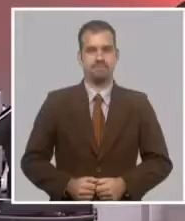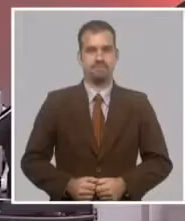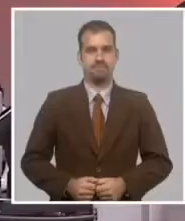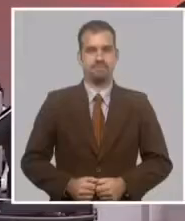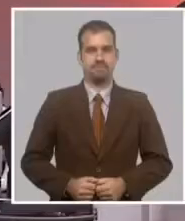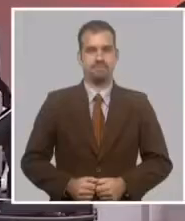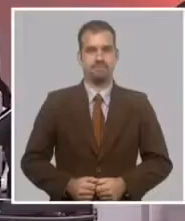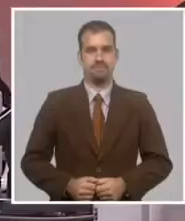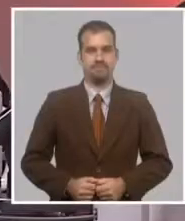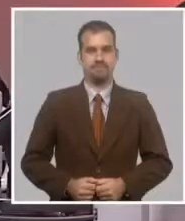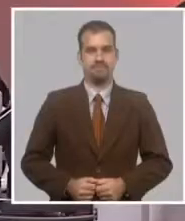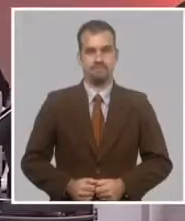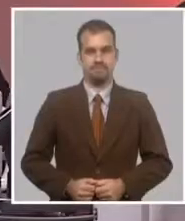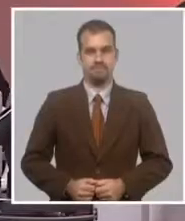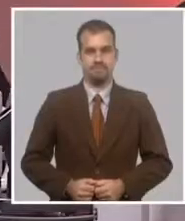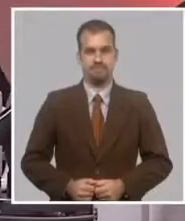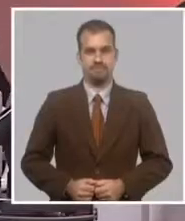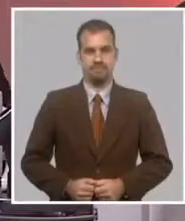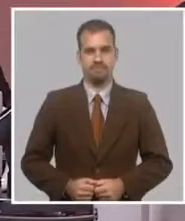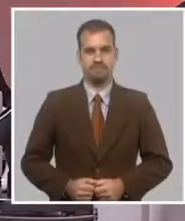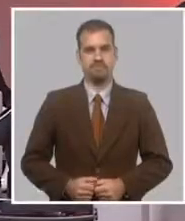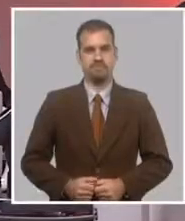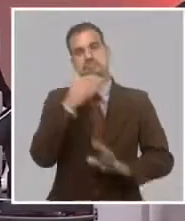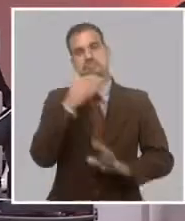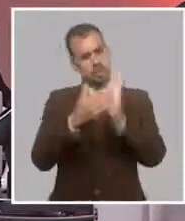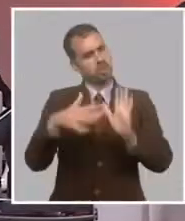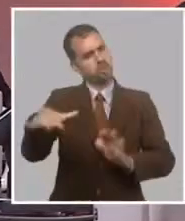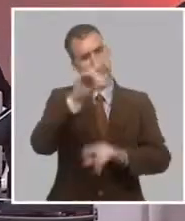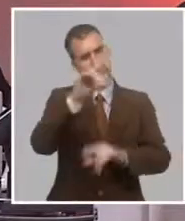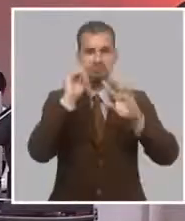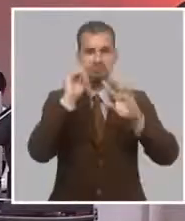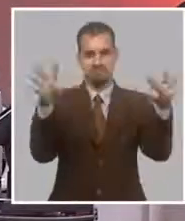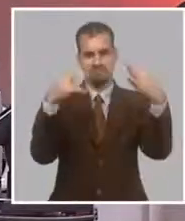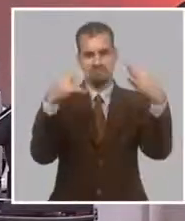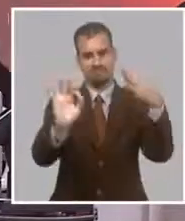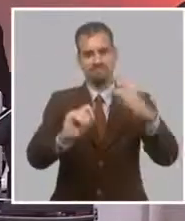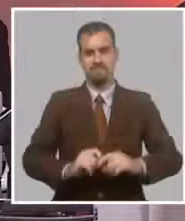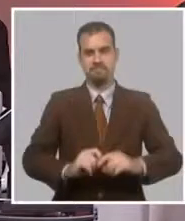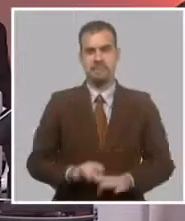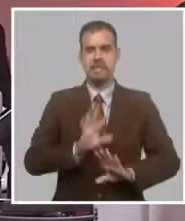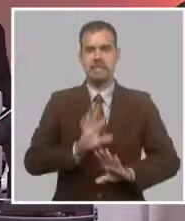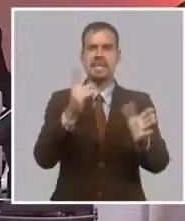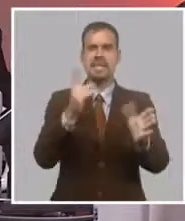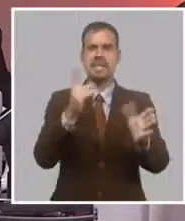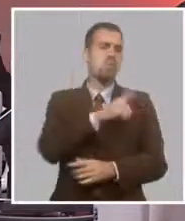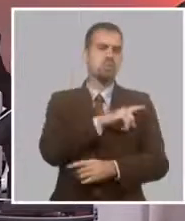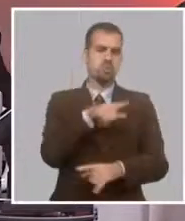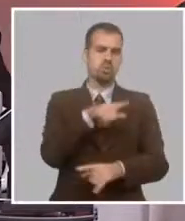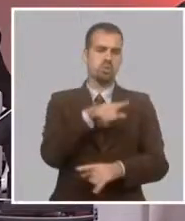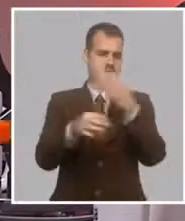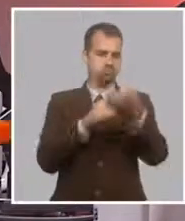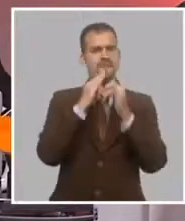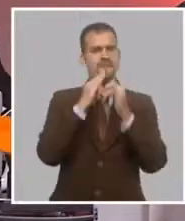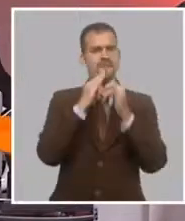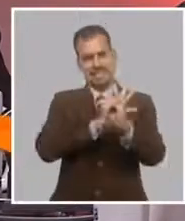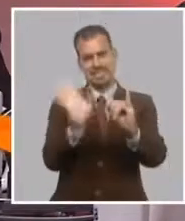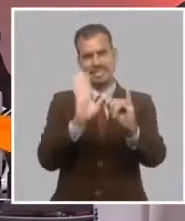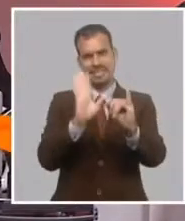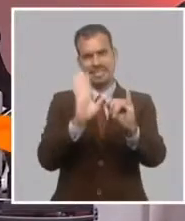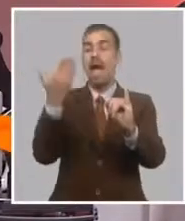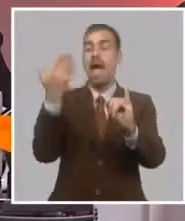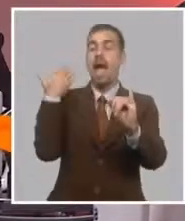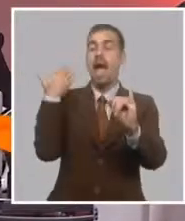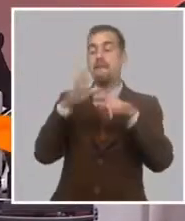Muy buenas tardes, estimados televidentes y radioavillentes. Como anunciamos hace ya un de semanas, cuando se hablaba en esta mesa